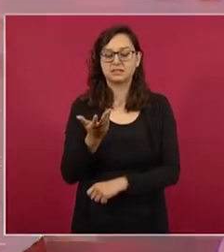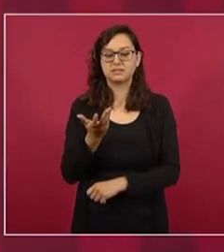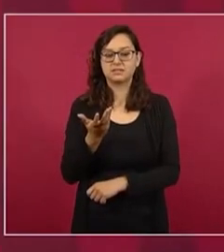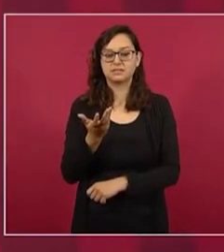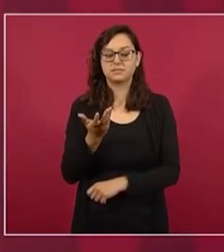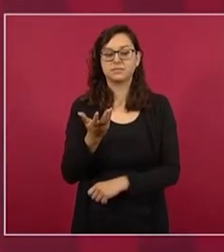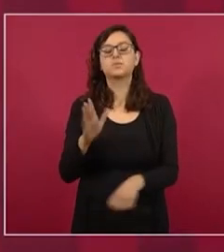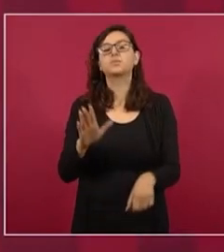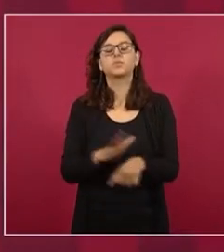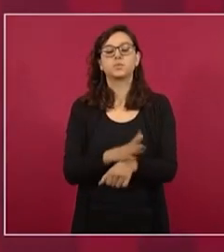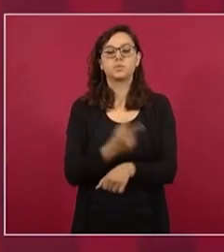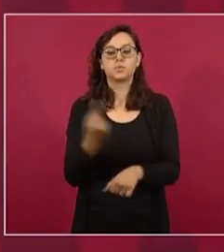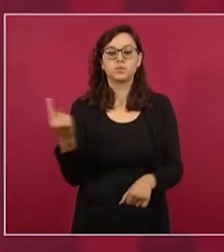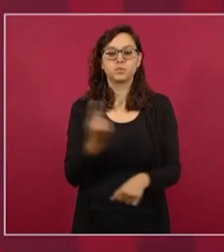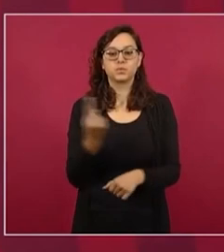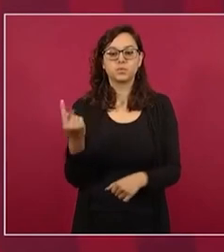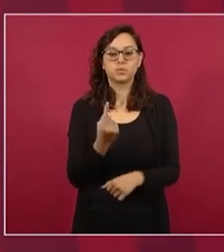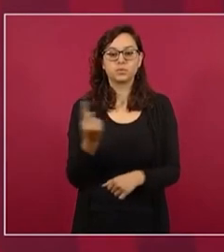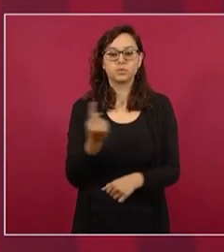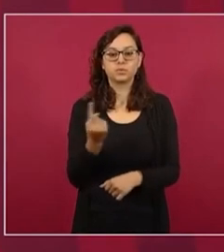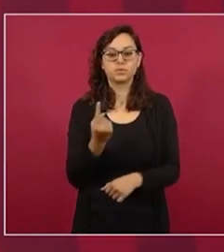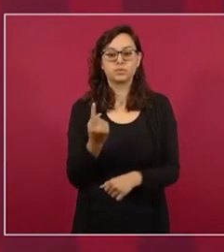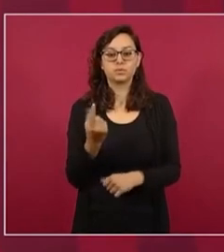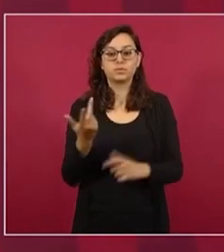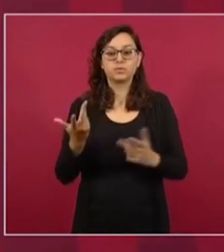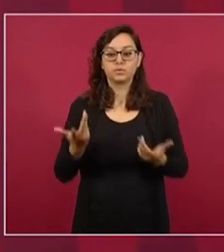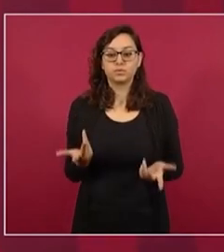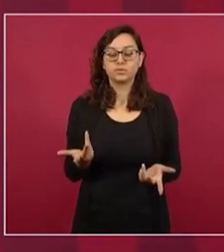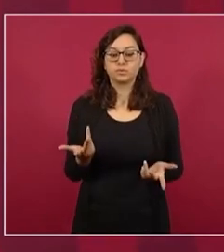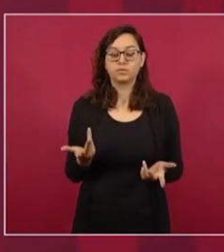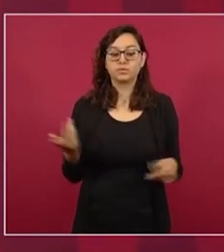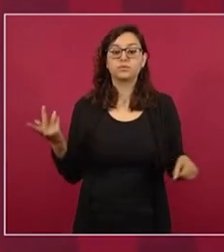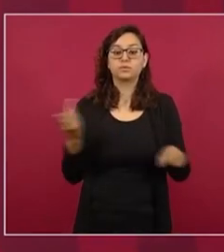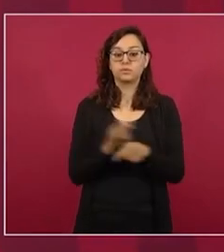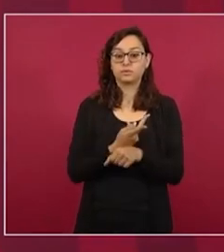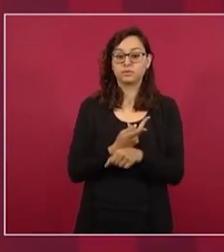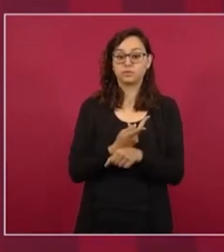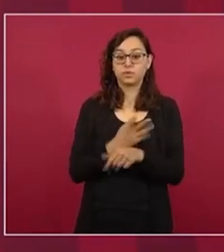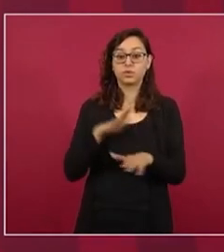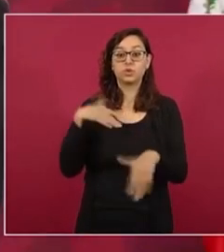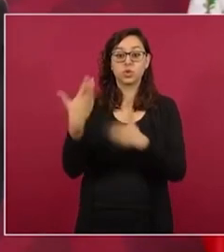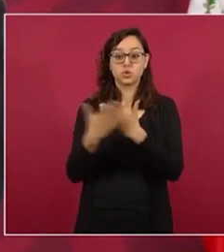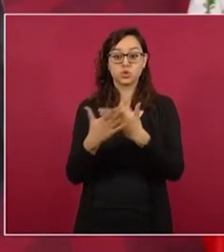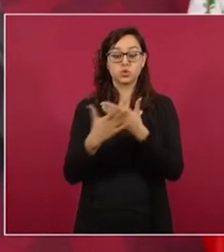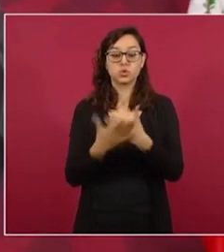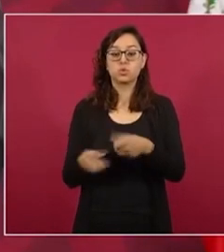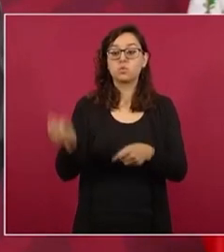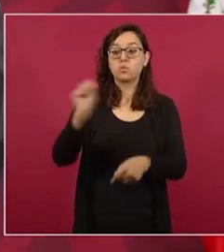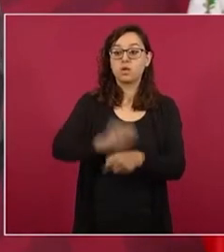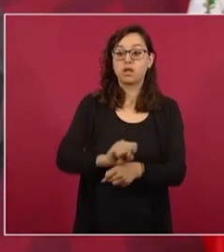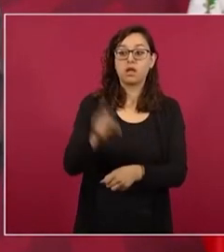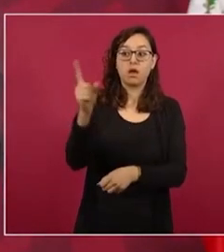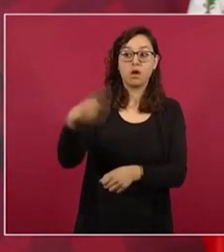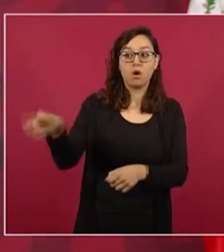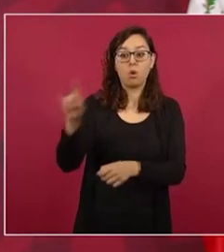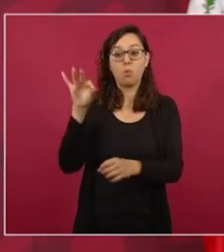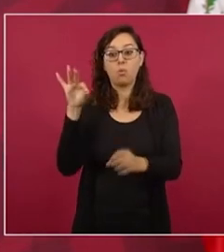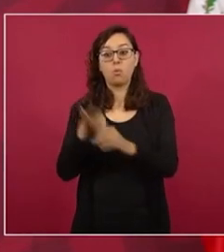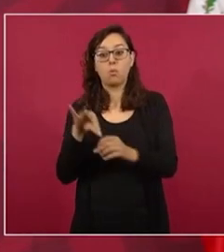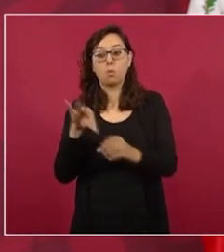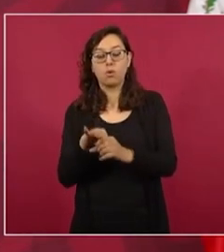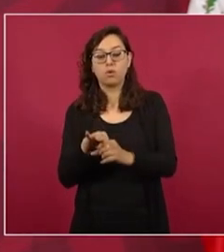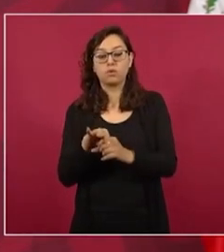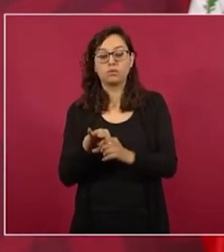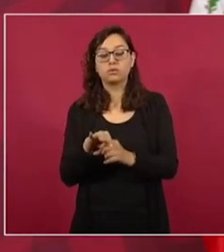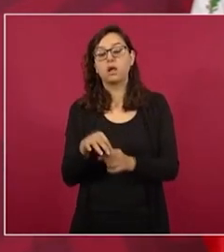porque dependiendo de lo que se resuelva la semana próxima va a